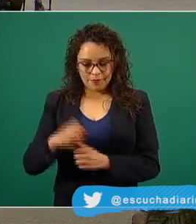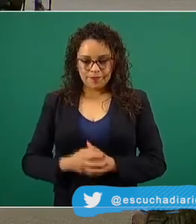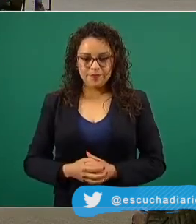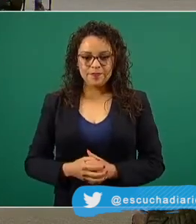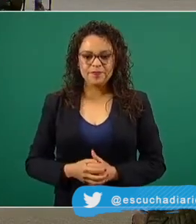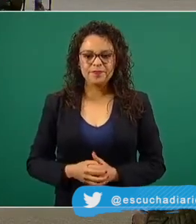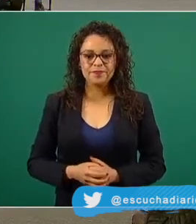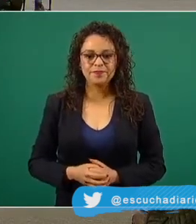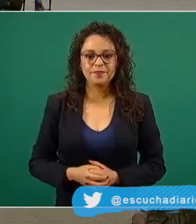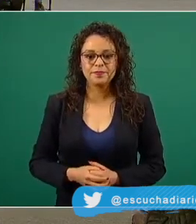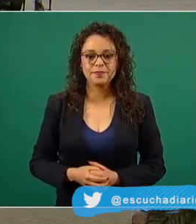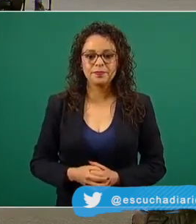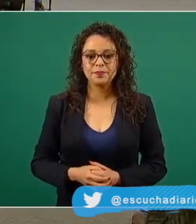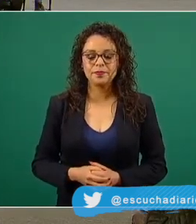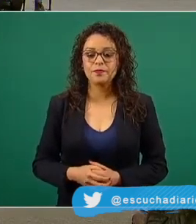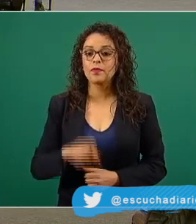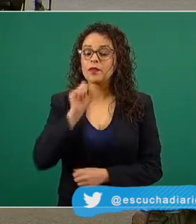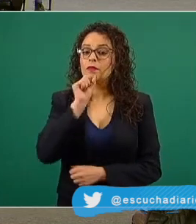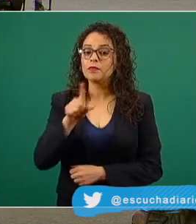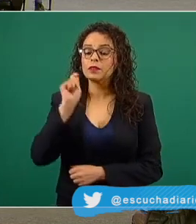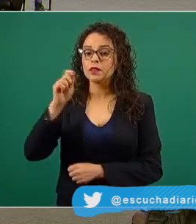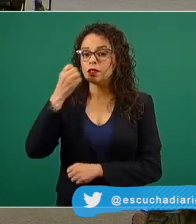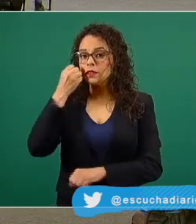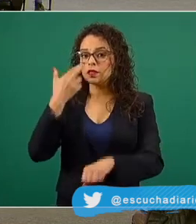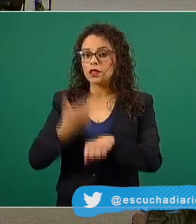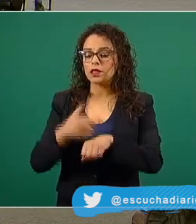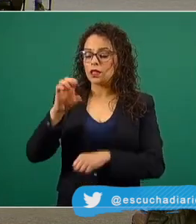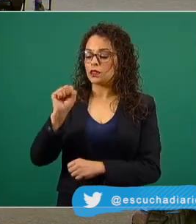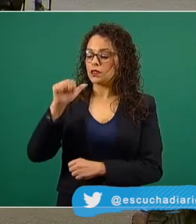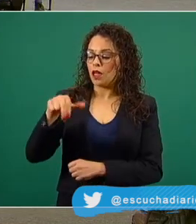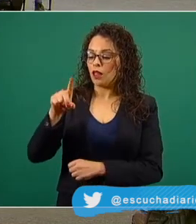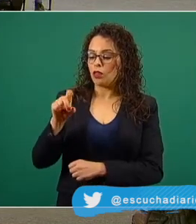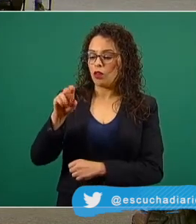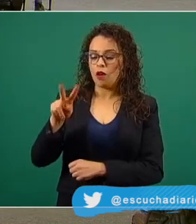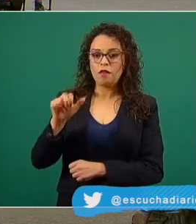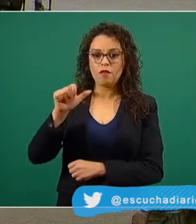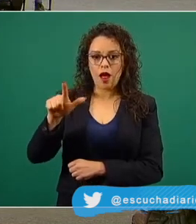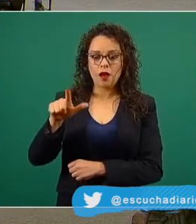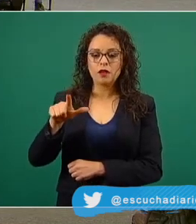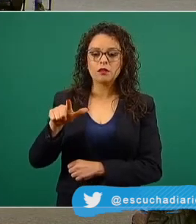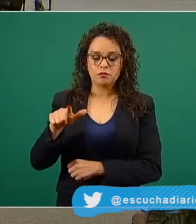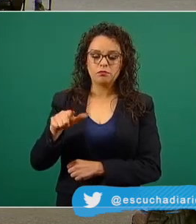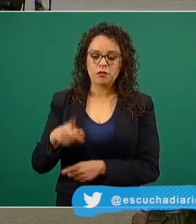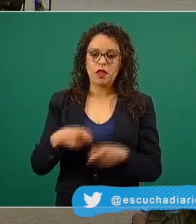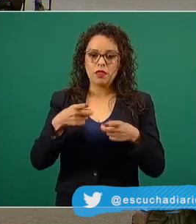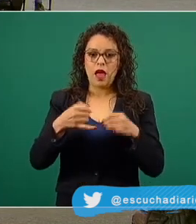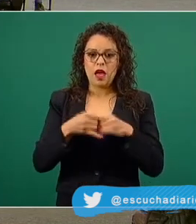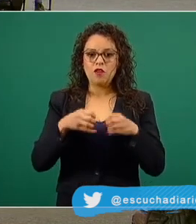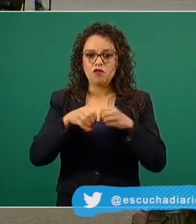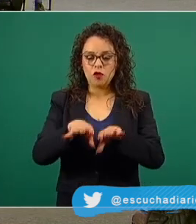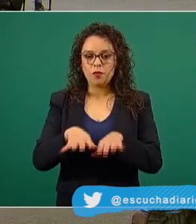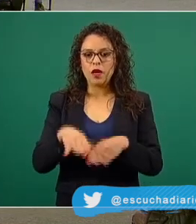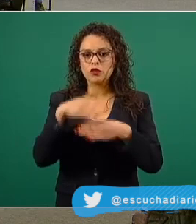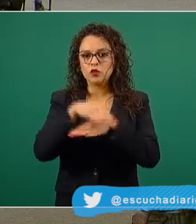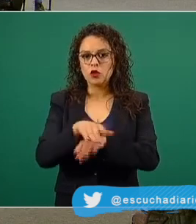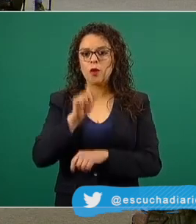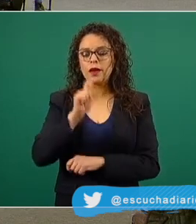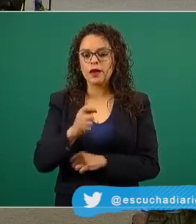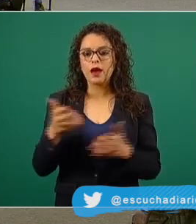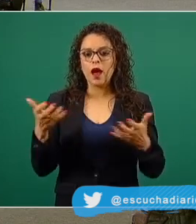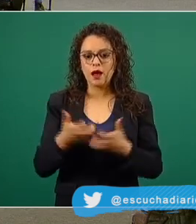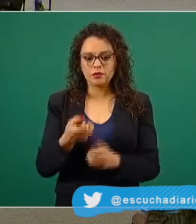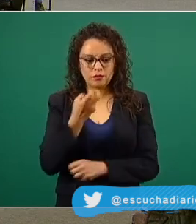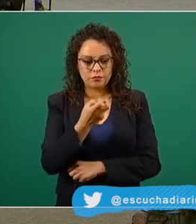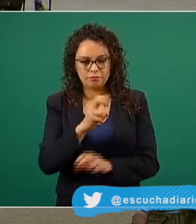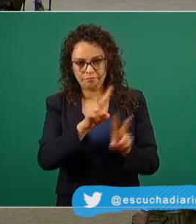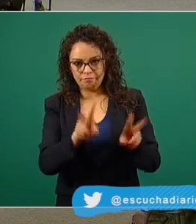Señor presidente, también el secretario Sandoval tiene un reporte. Sobre lo que se ha estado trabajando en esta parte.